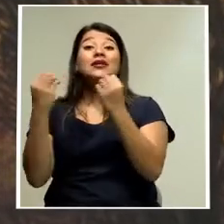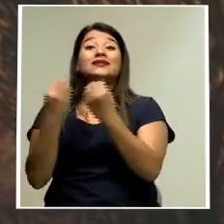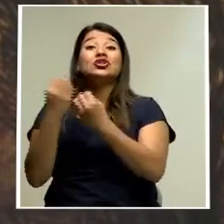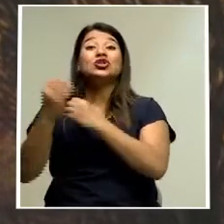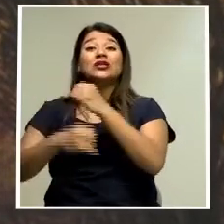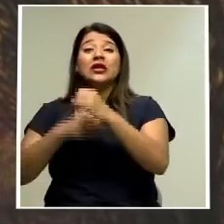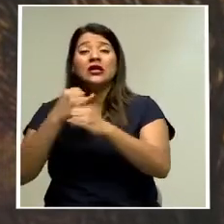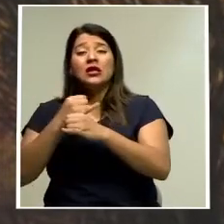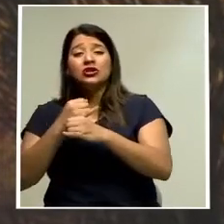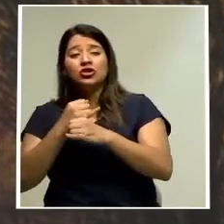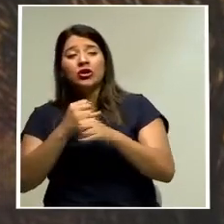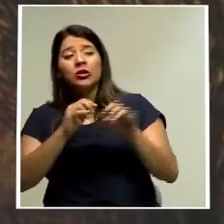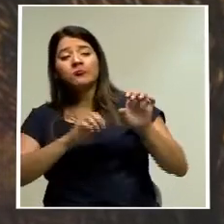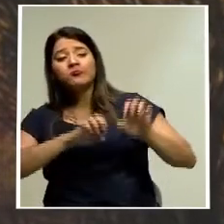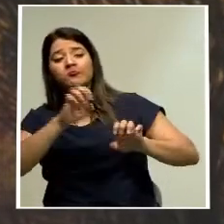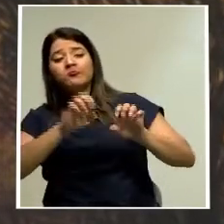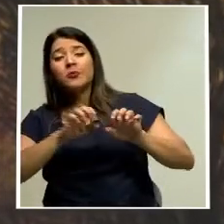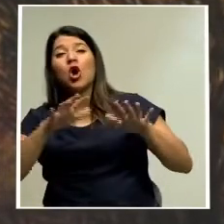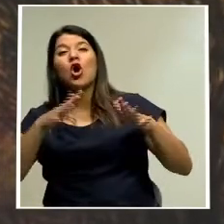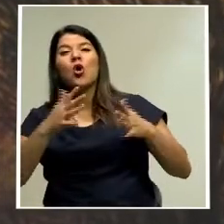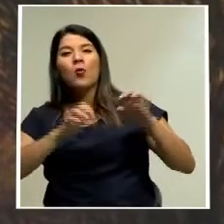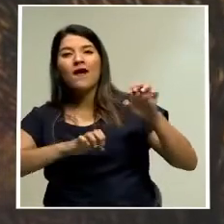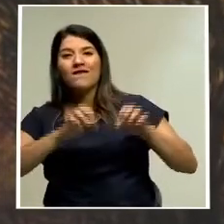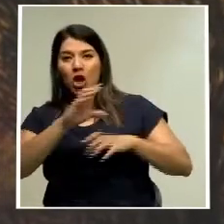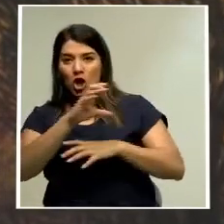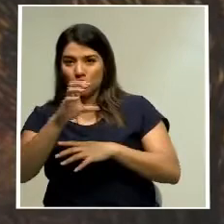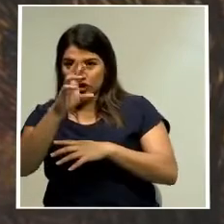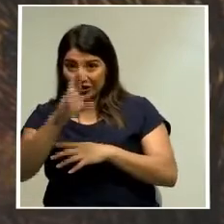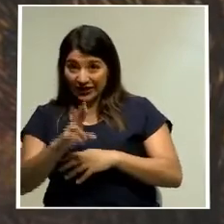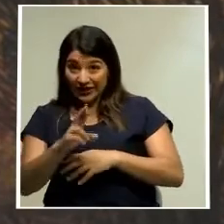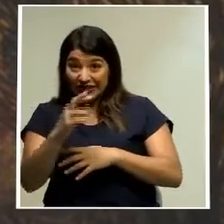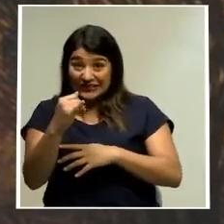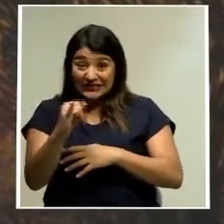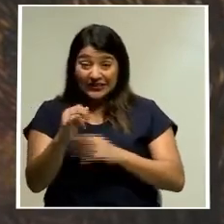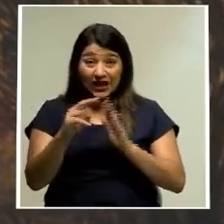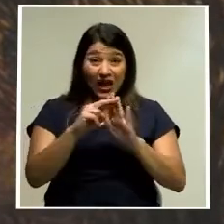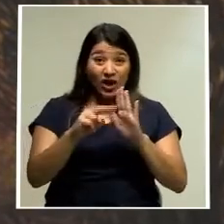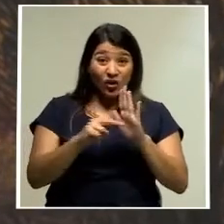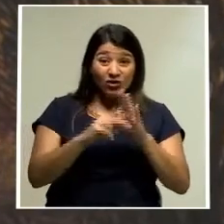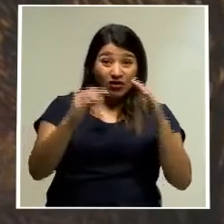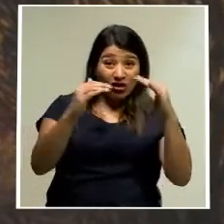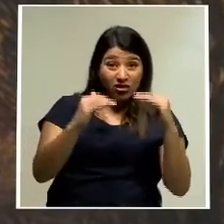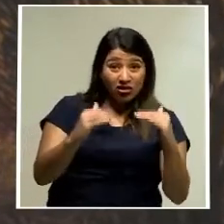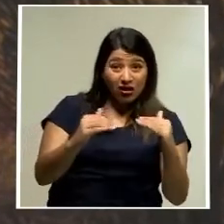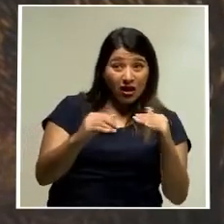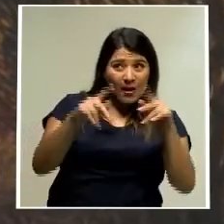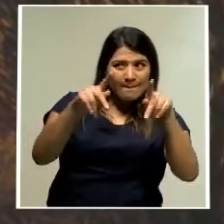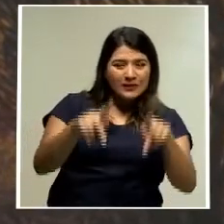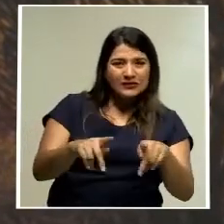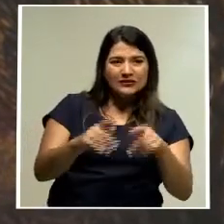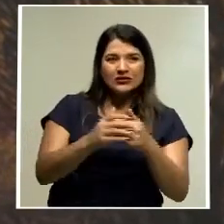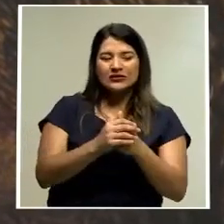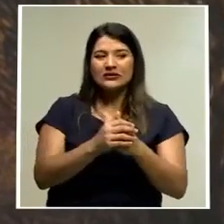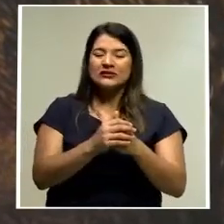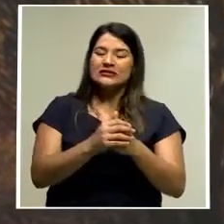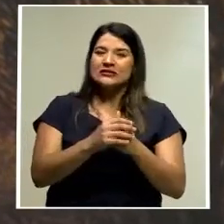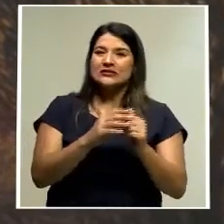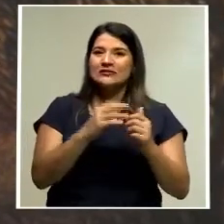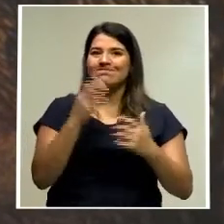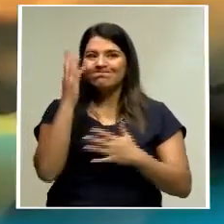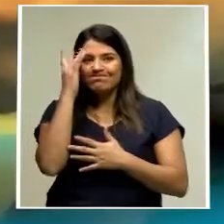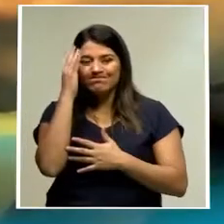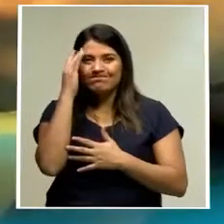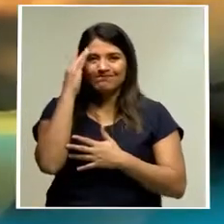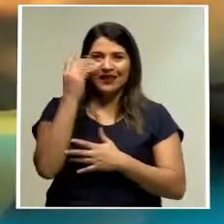perspectiva negativa o si nos bajan la calificación. Las personas se ponen nerviosas, ¿verdad? Entonces, tienden a demandar más dólares para guardar sus